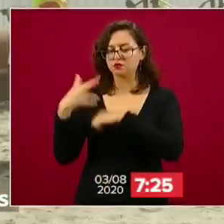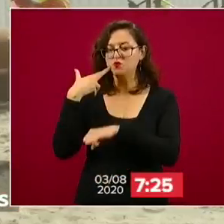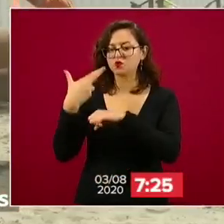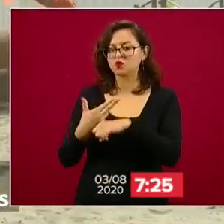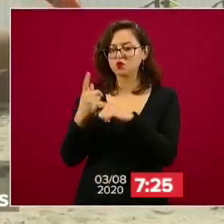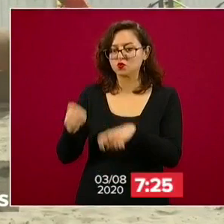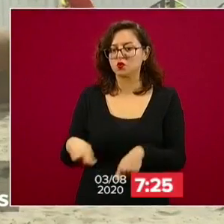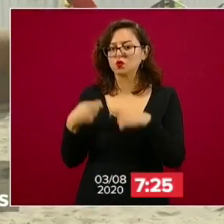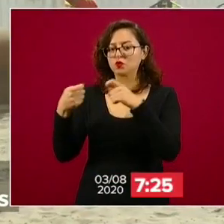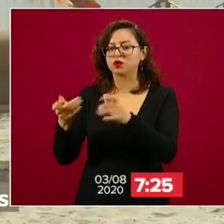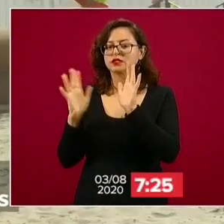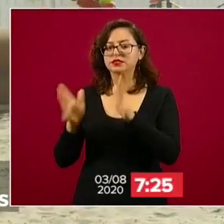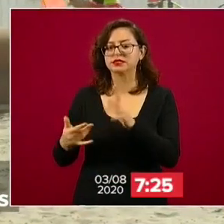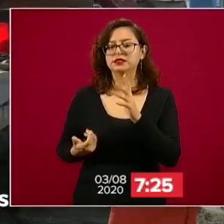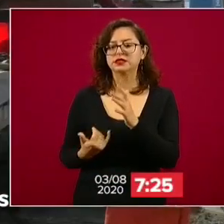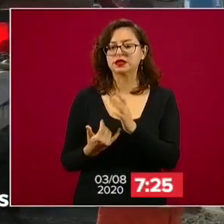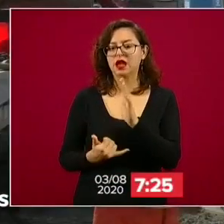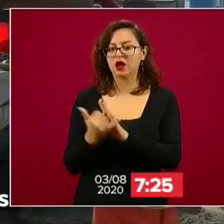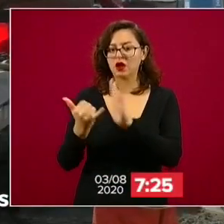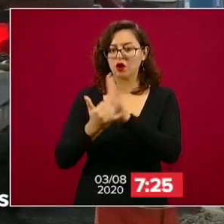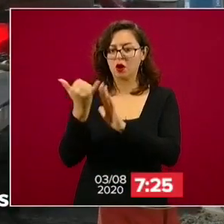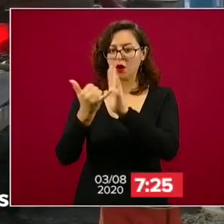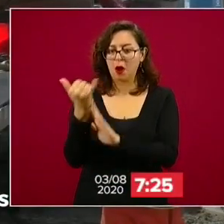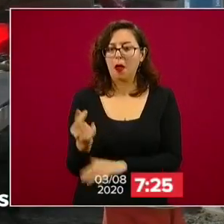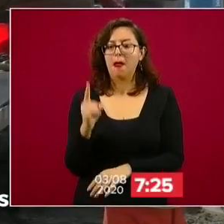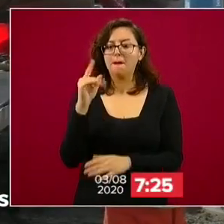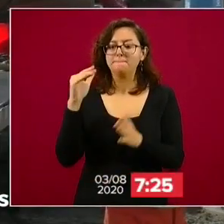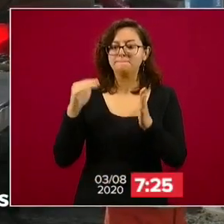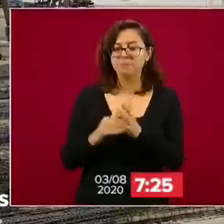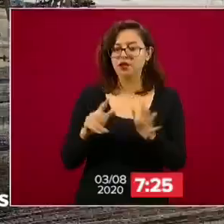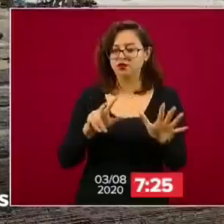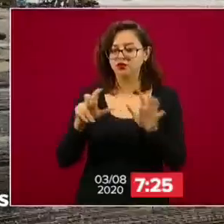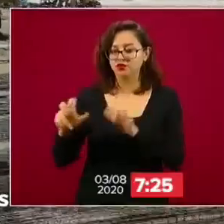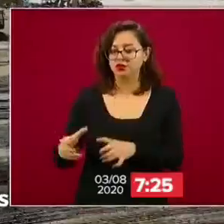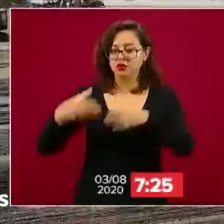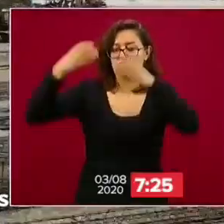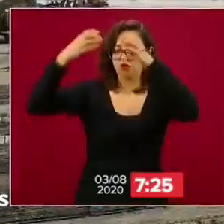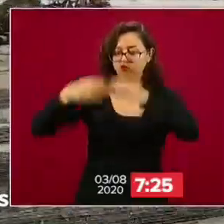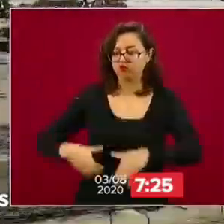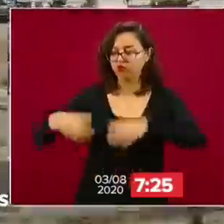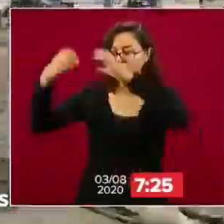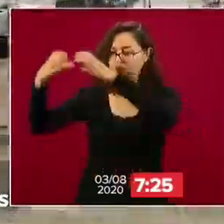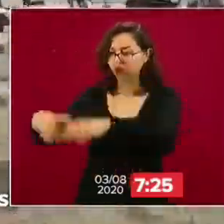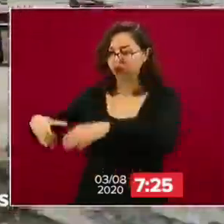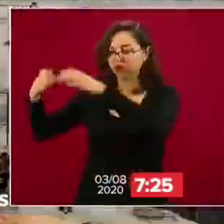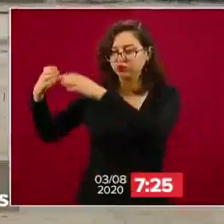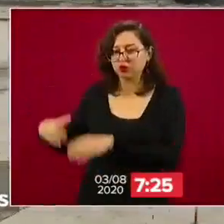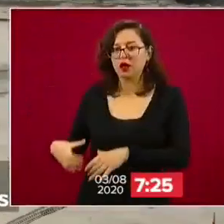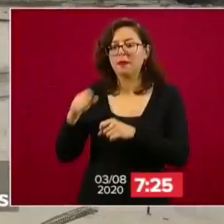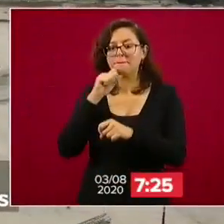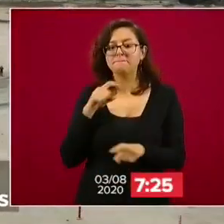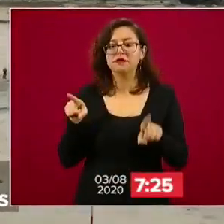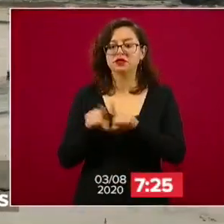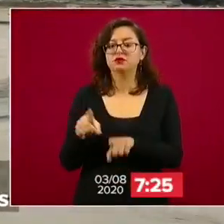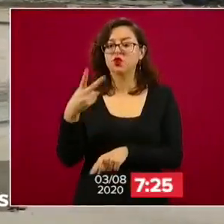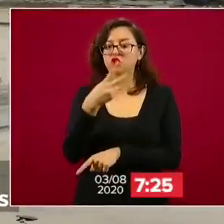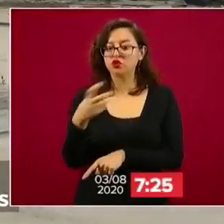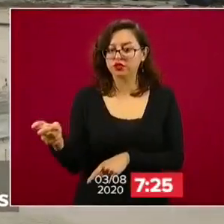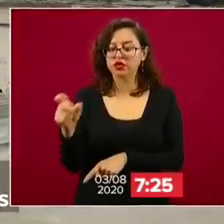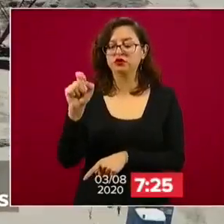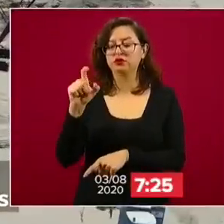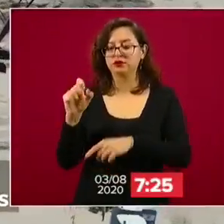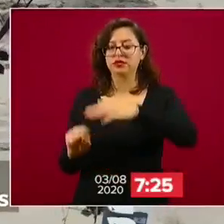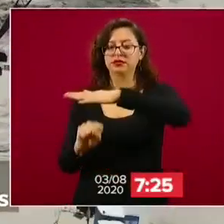llevan construidas 1,854 inclusiones de 17,623, así como 220 pilas